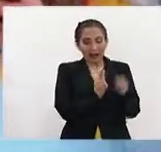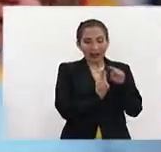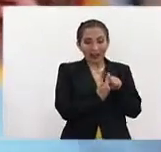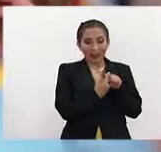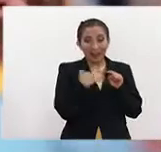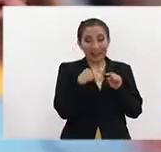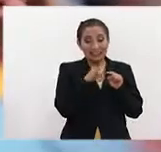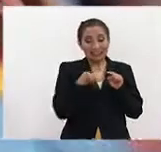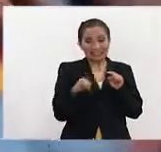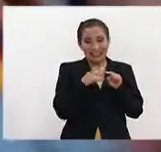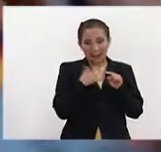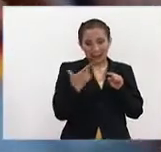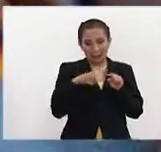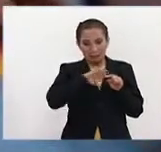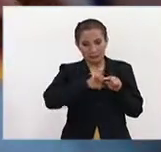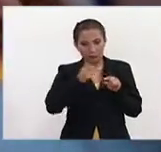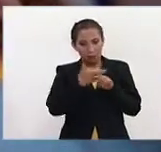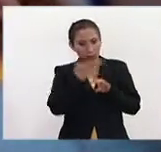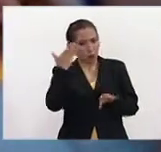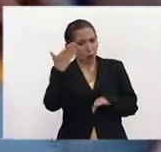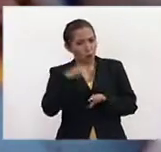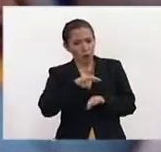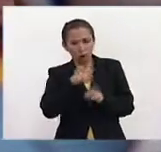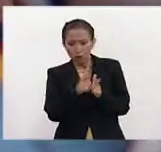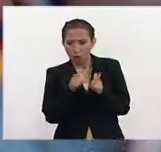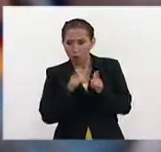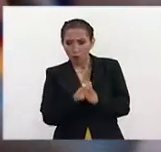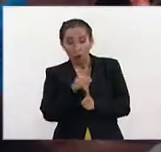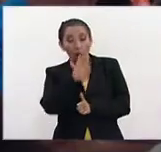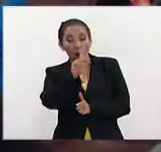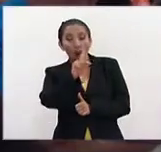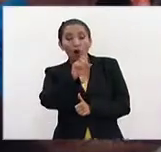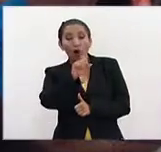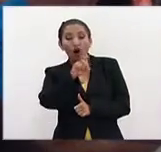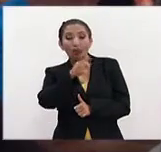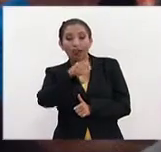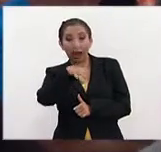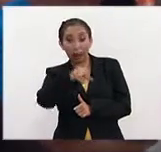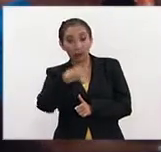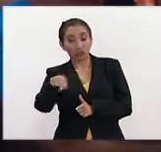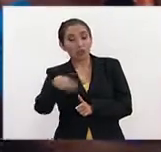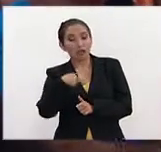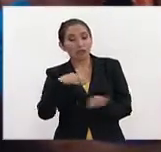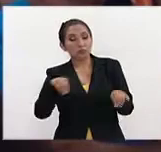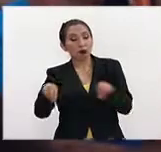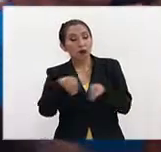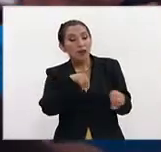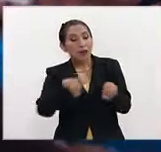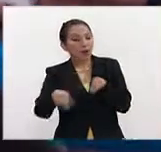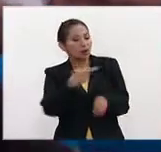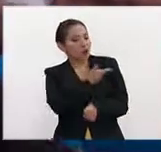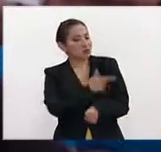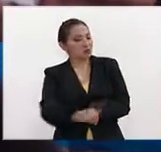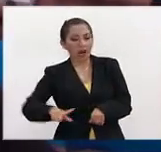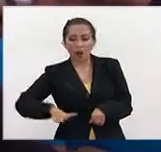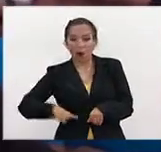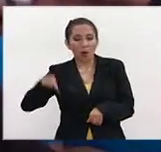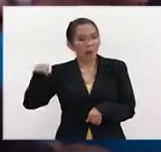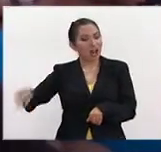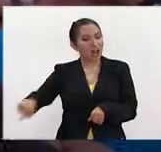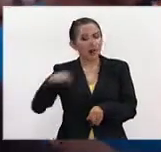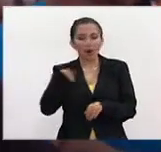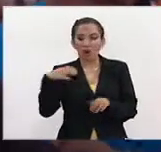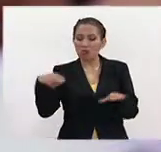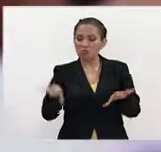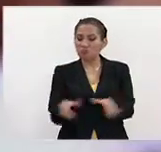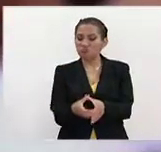izquierda que se encuentra muy a la izquierda del partido Podemos. Para entendernos, se trata del movimiento anticapitalista, Ocupa y